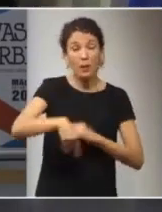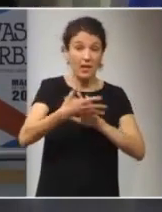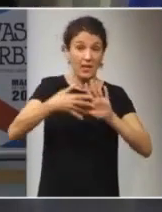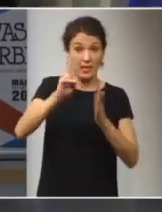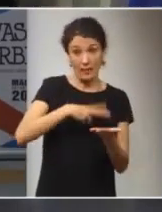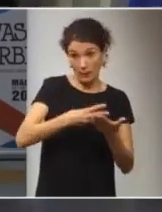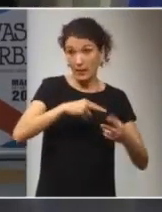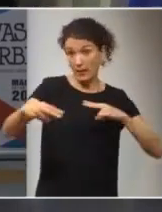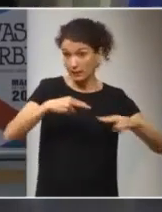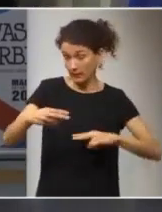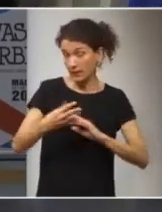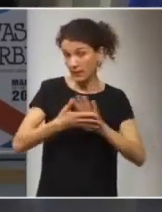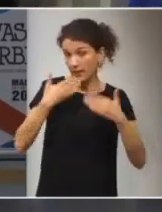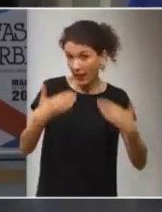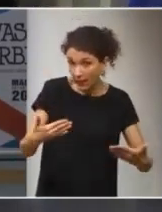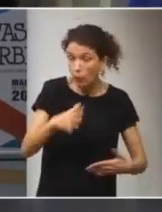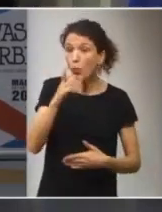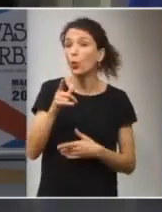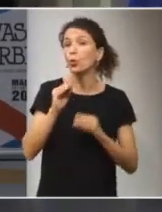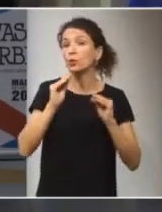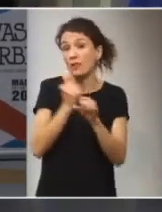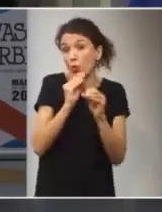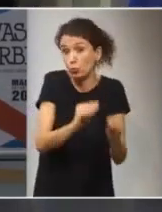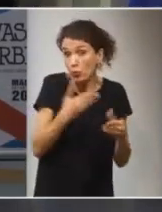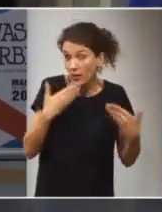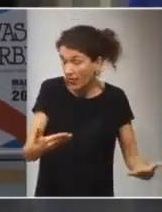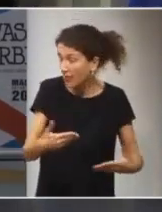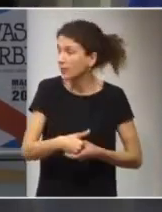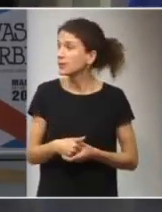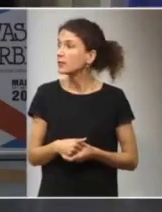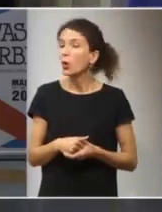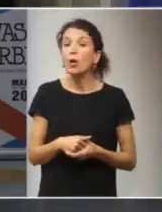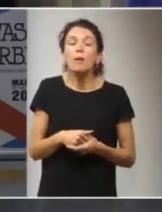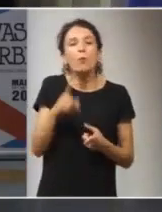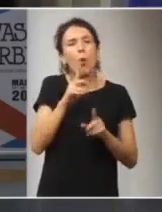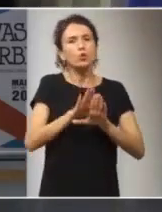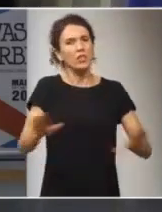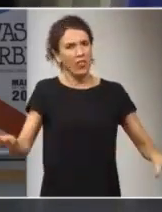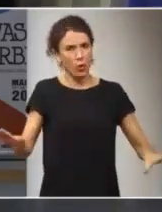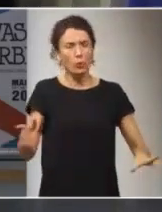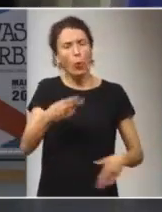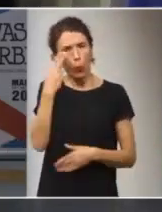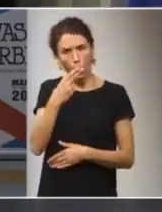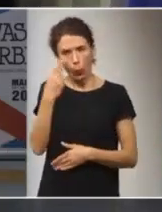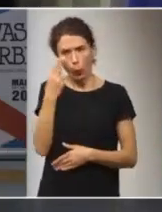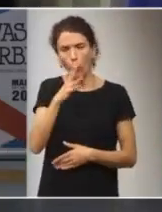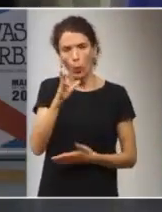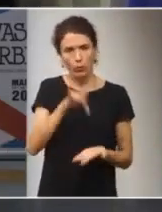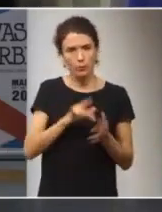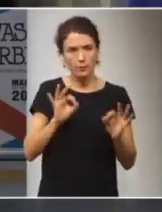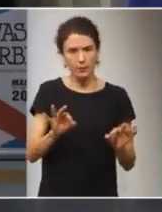intérpretes de lengua de signos por su trabajo, que es muy silencioso, pero que también es muy interesante, porque